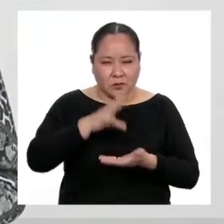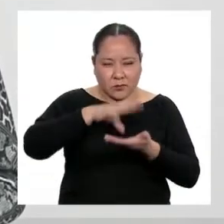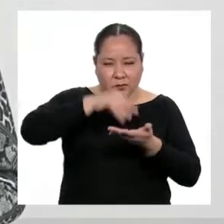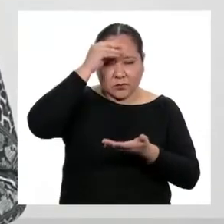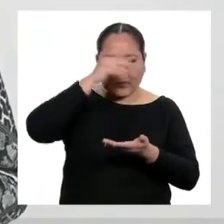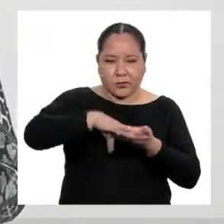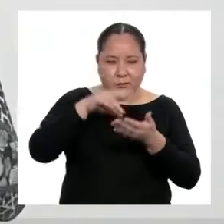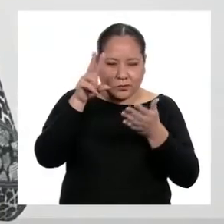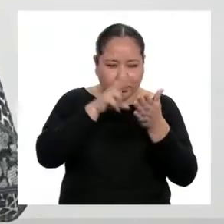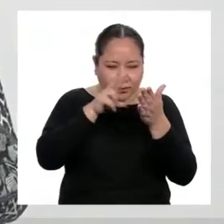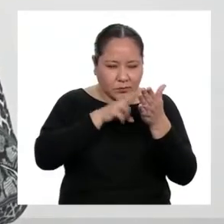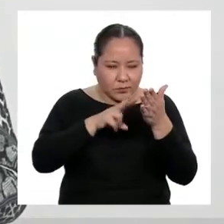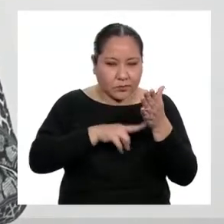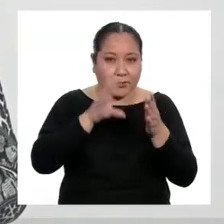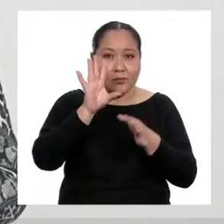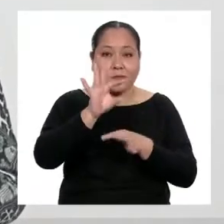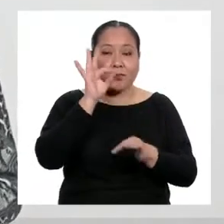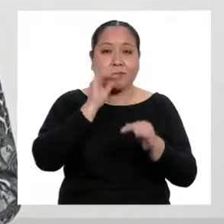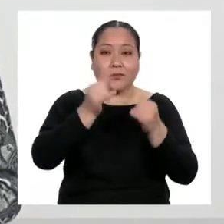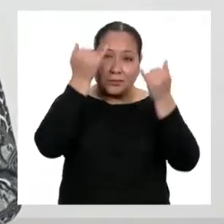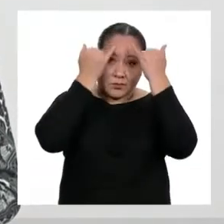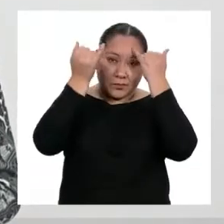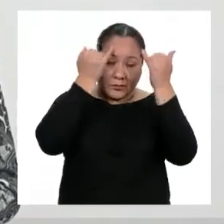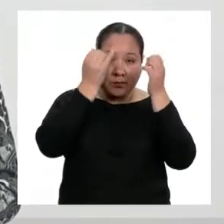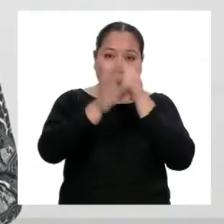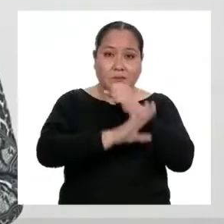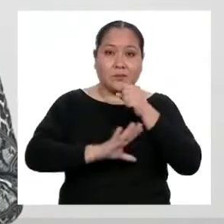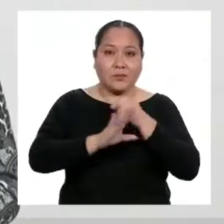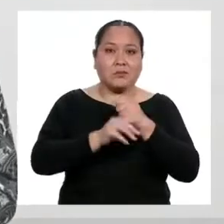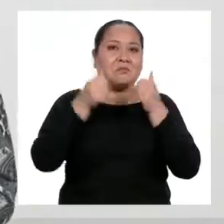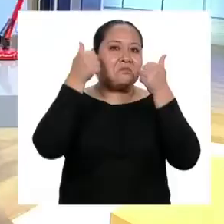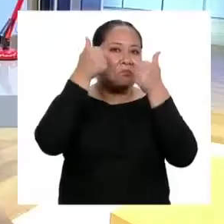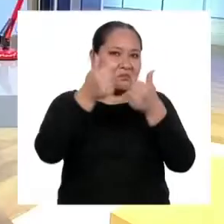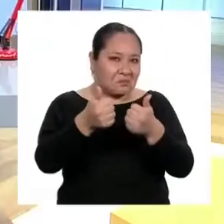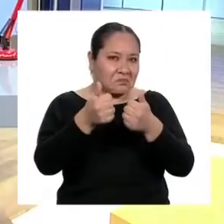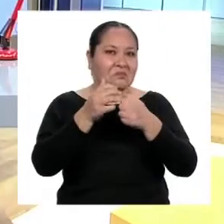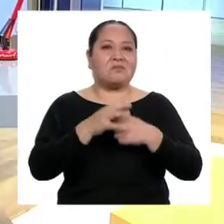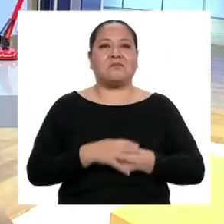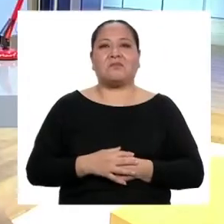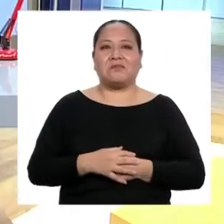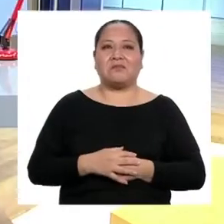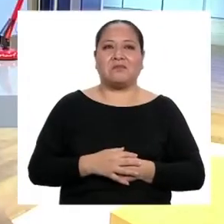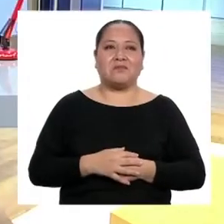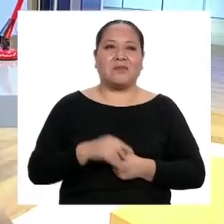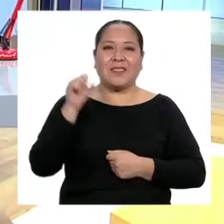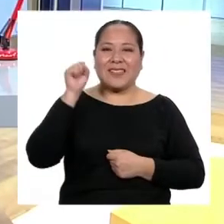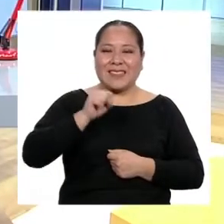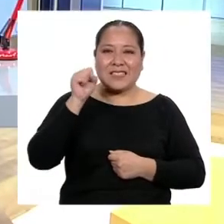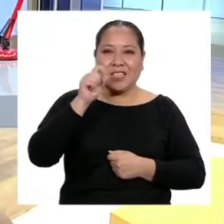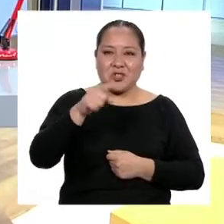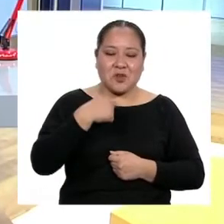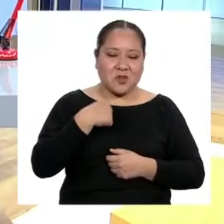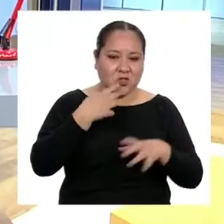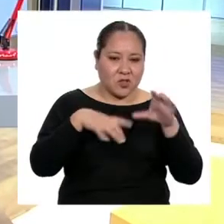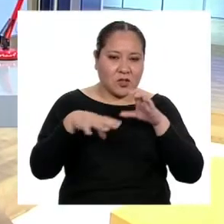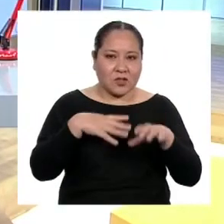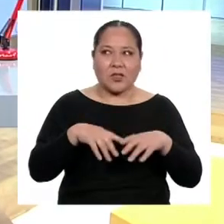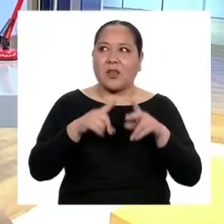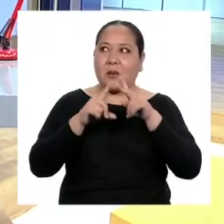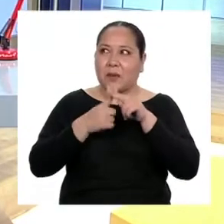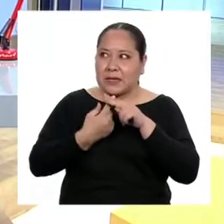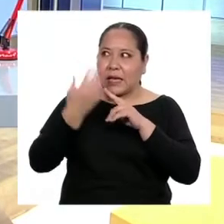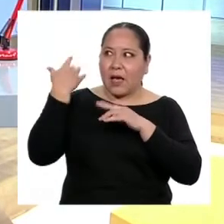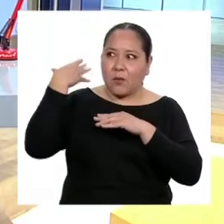para encontrar las ideas principales. ¡Muy bien! Sí, es algo que estoy haciendo desde que